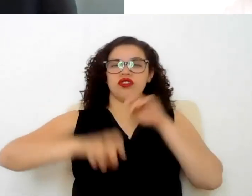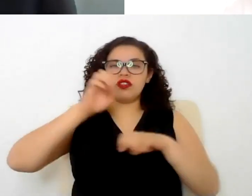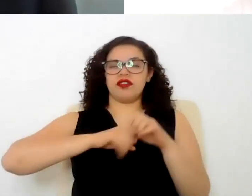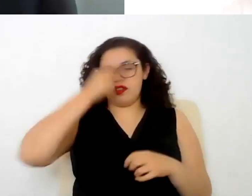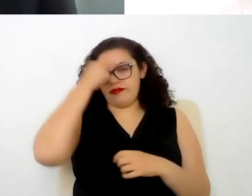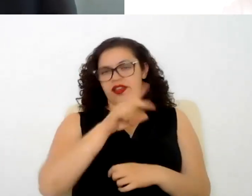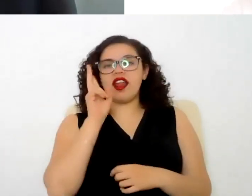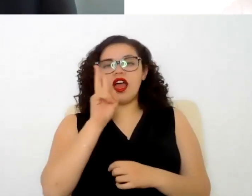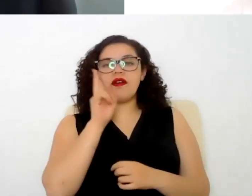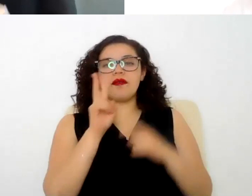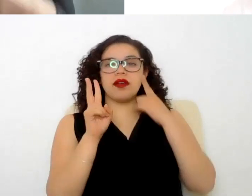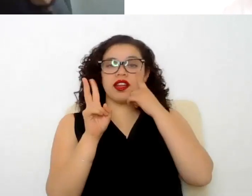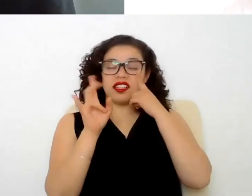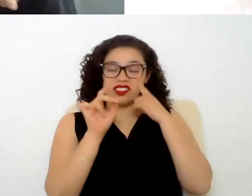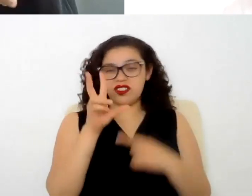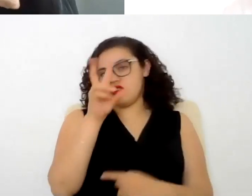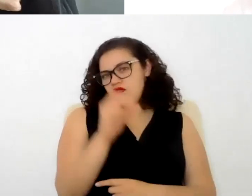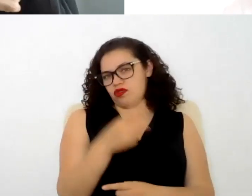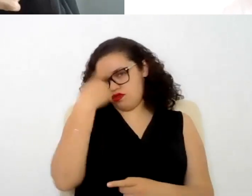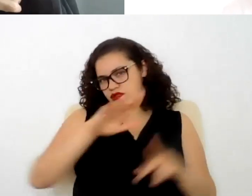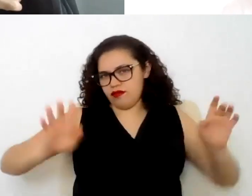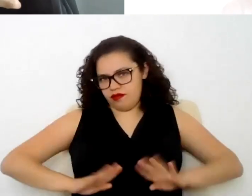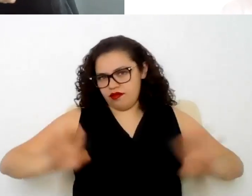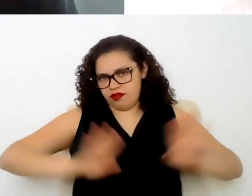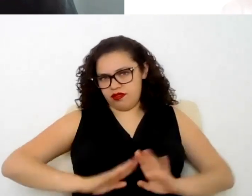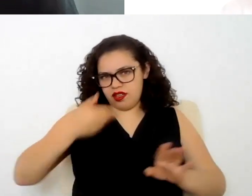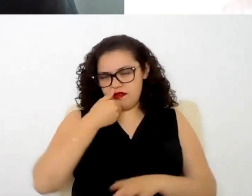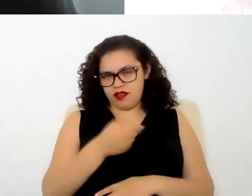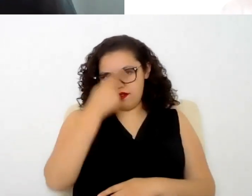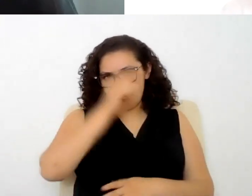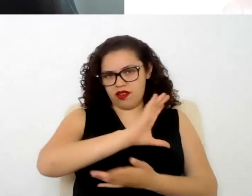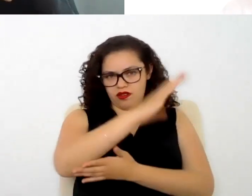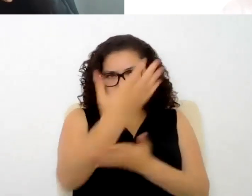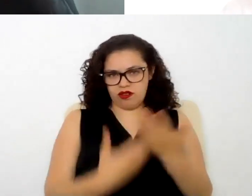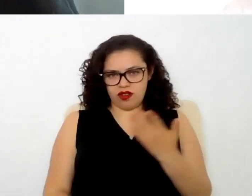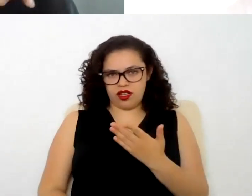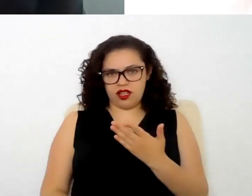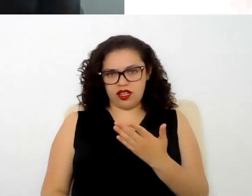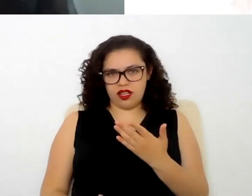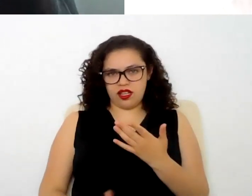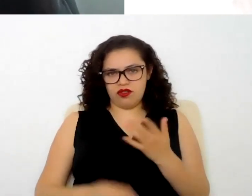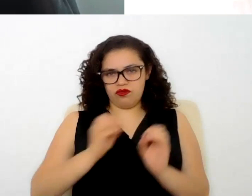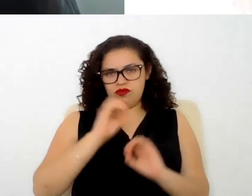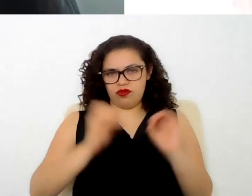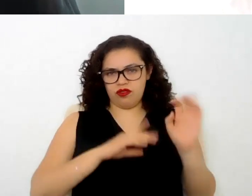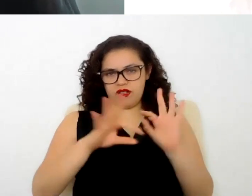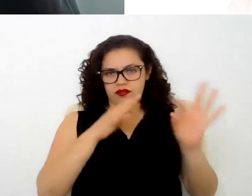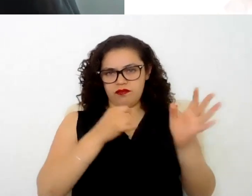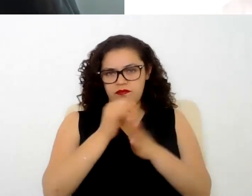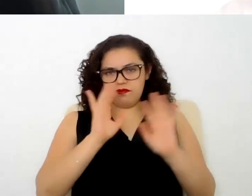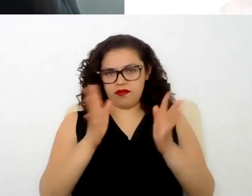efectivamente uno cumple con la condición de ser un contrato por obra determinada y dos